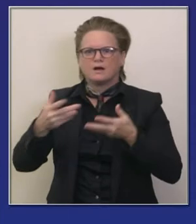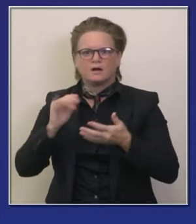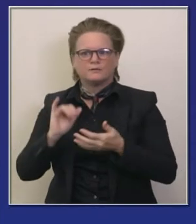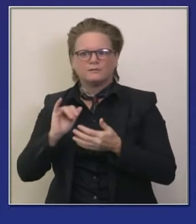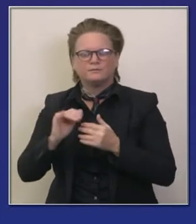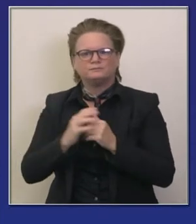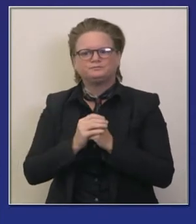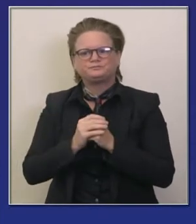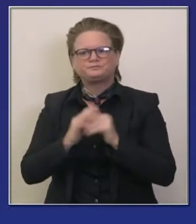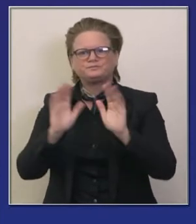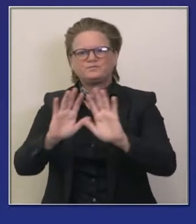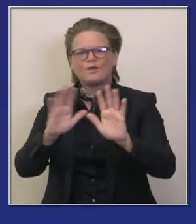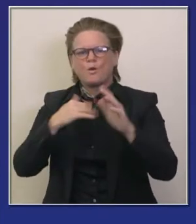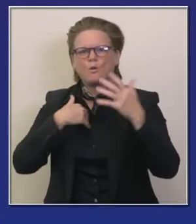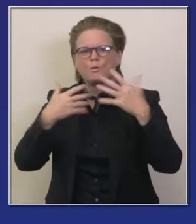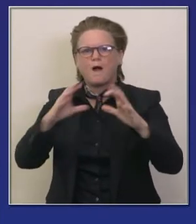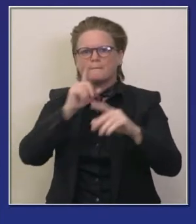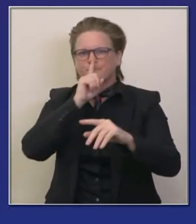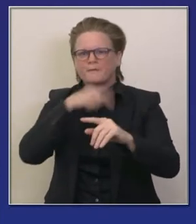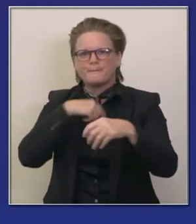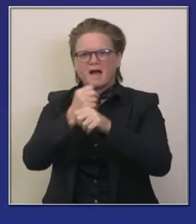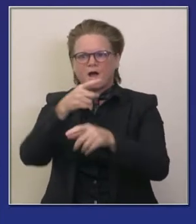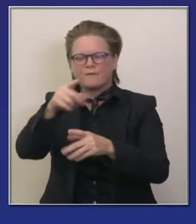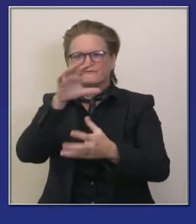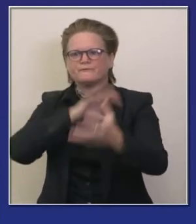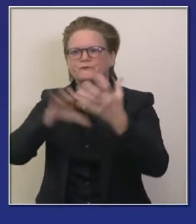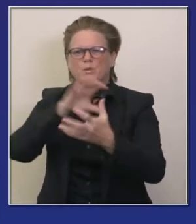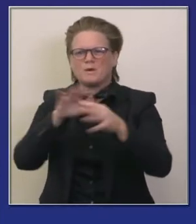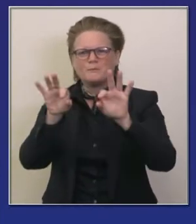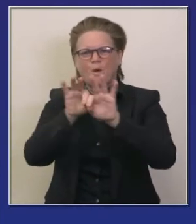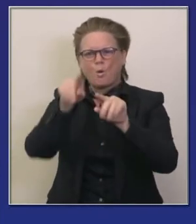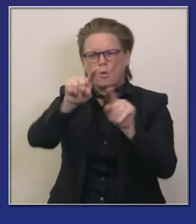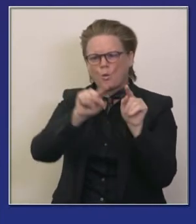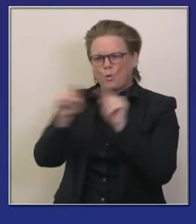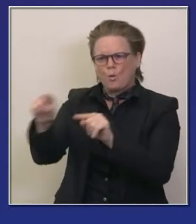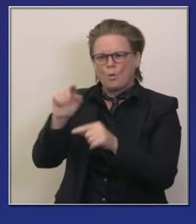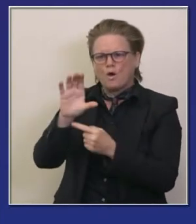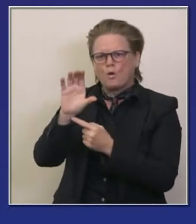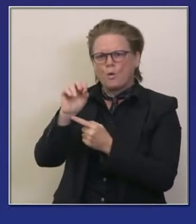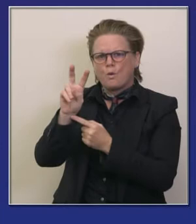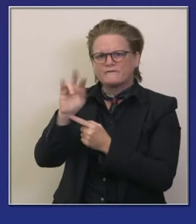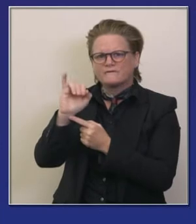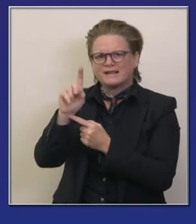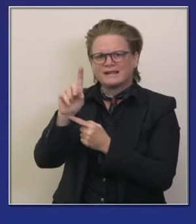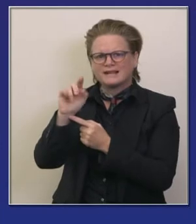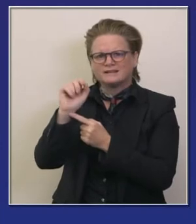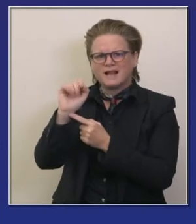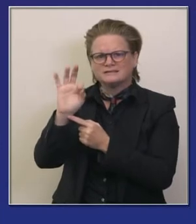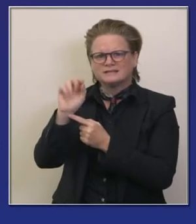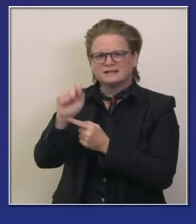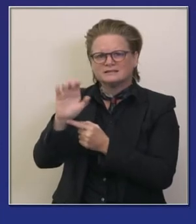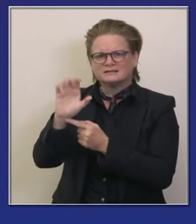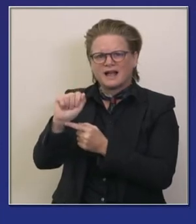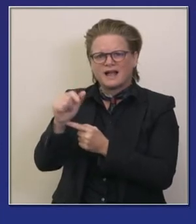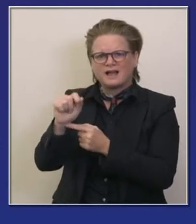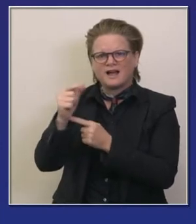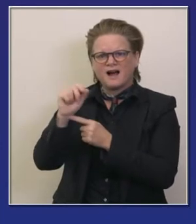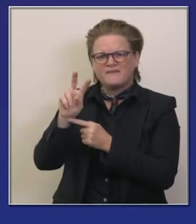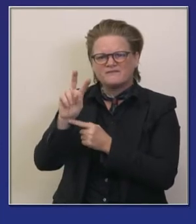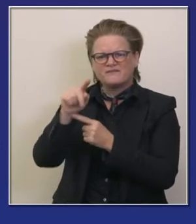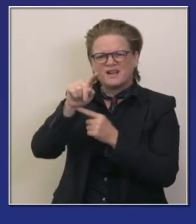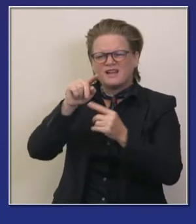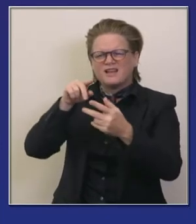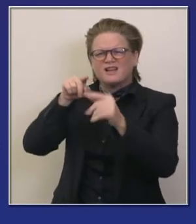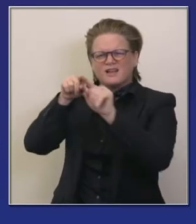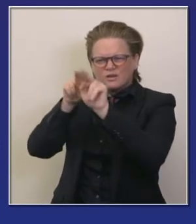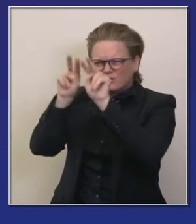con esa persona no es tan confuso como podrían pensar que lo es como a veces puede ser la tecnología pero simplemente ahí pueden verlo